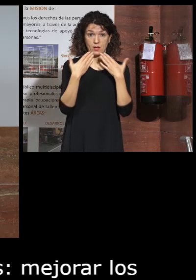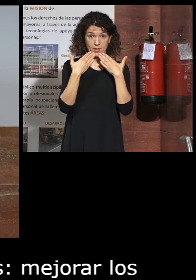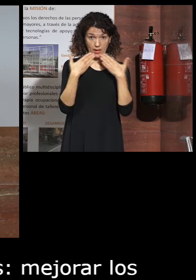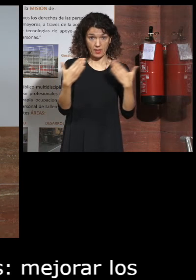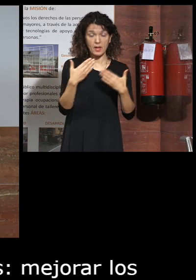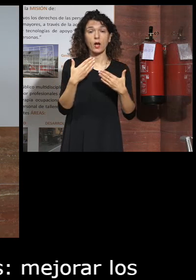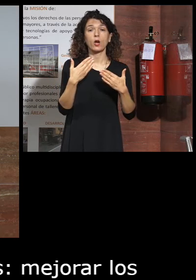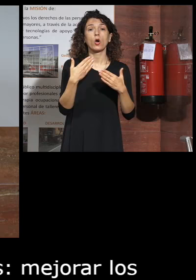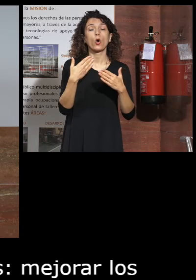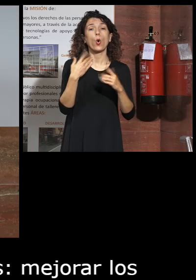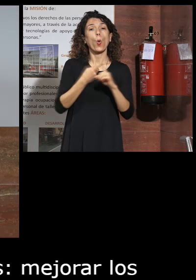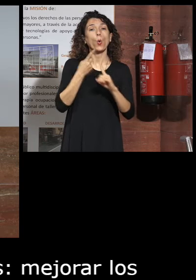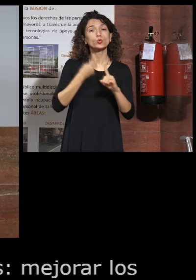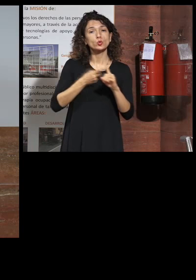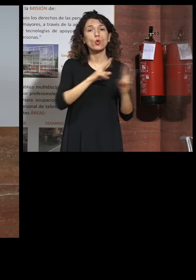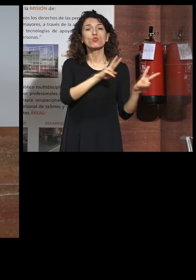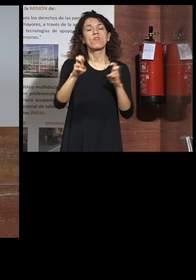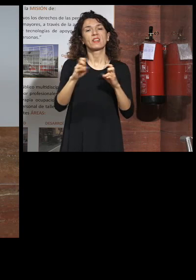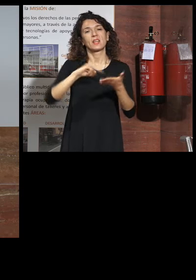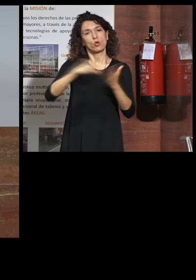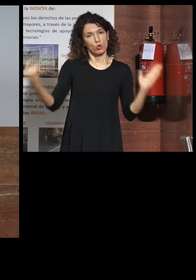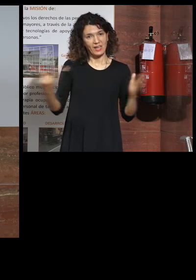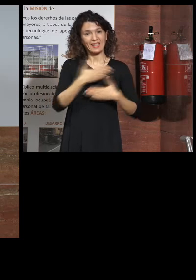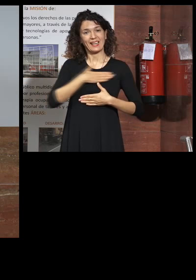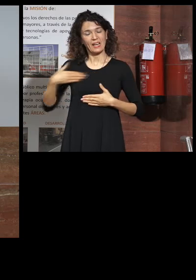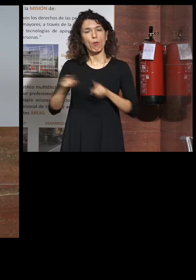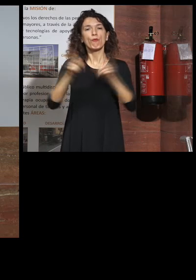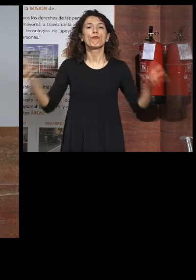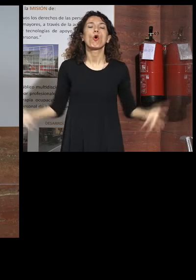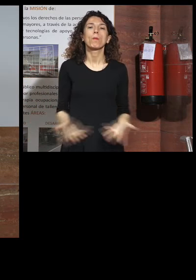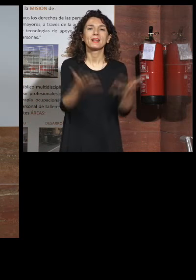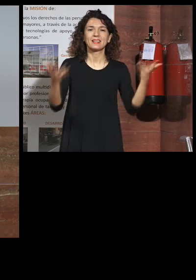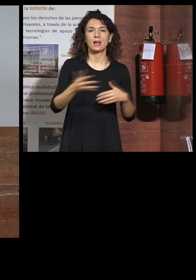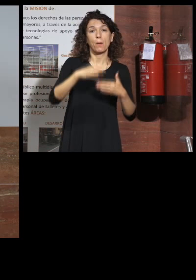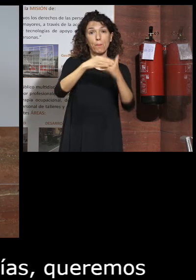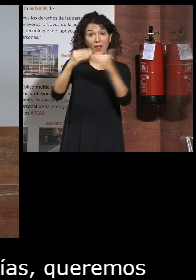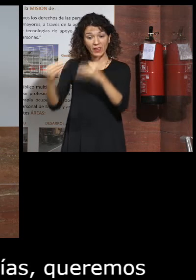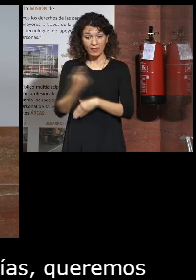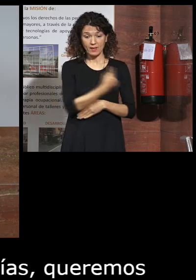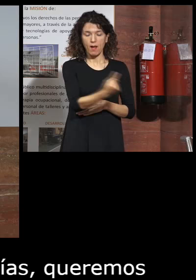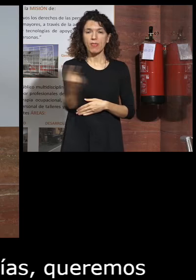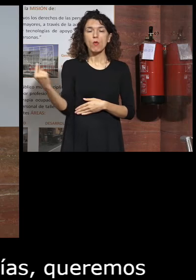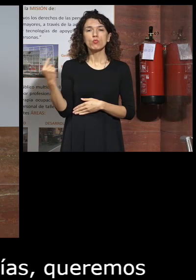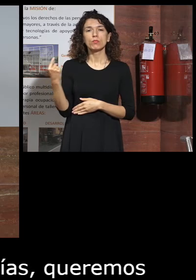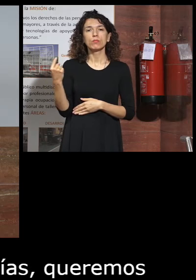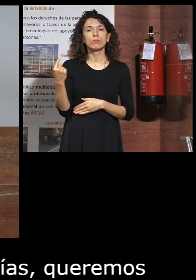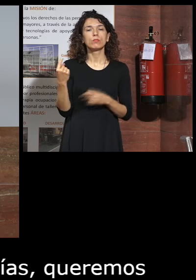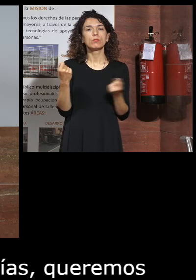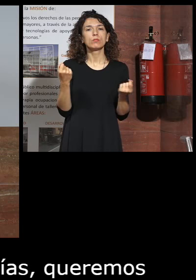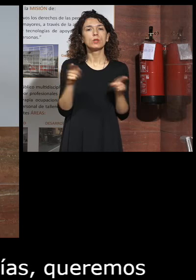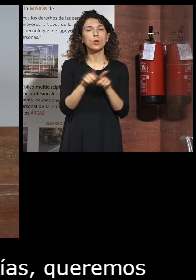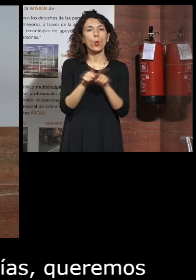uso de nuevas tecnologías queremos fomentar que los pacientes tengan roles más